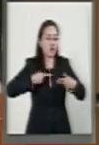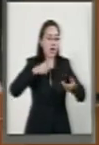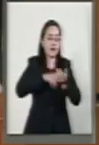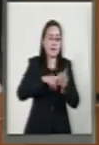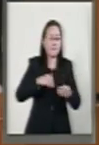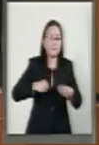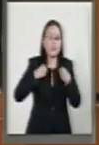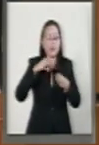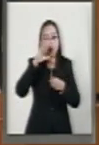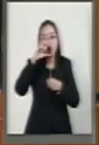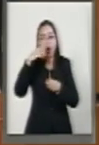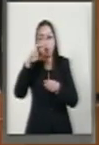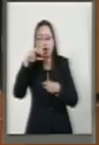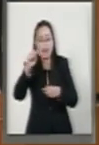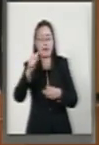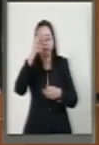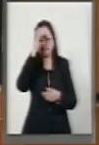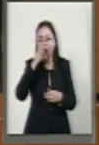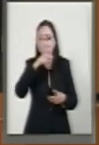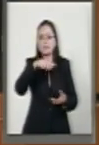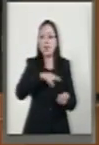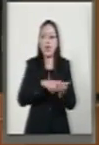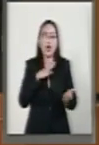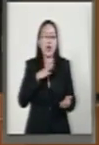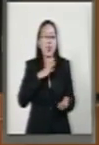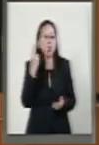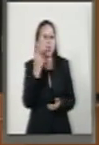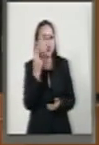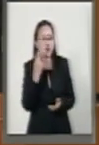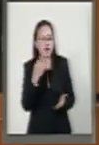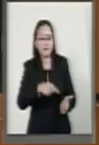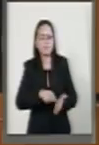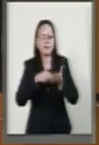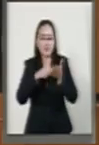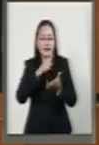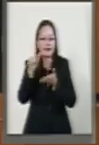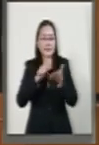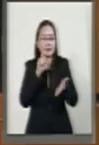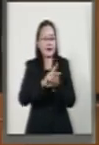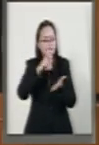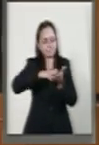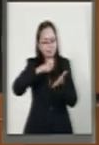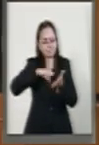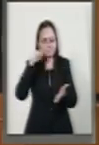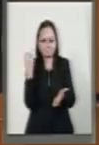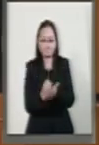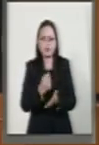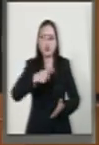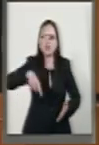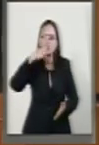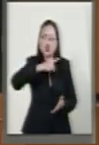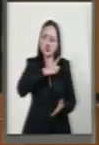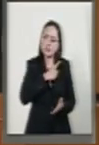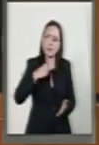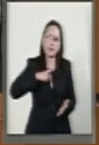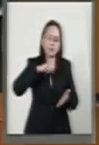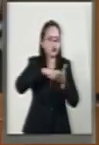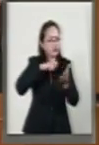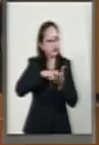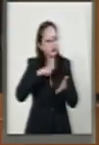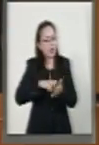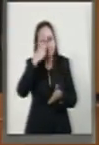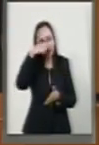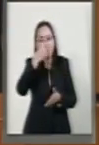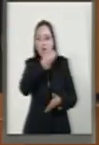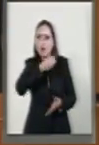cualquier mexicano. Y por eso la urgencia de esta ley en la cual debemos de legislar para poner